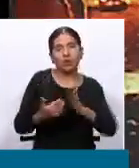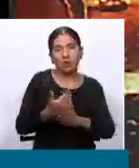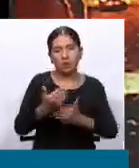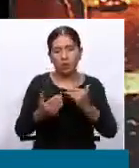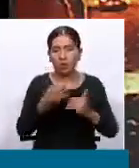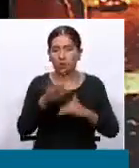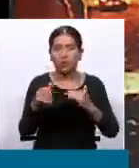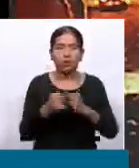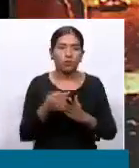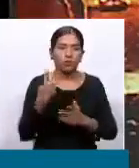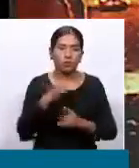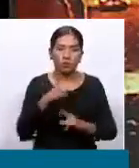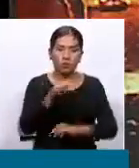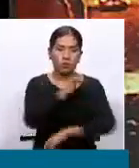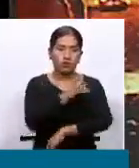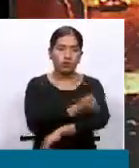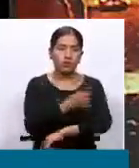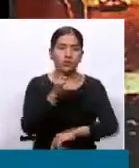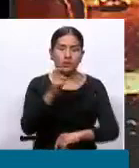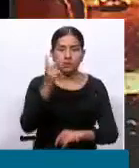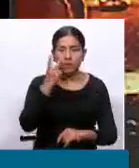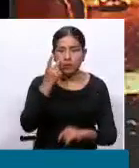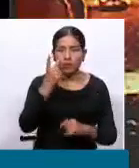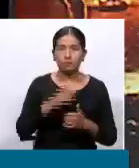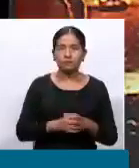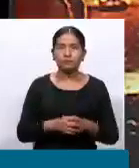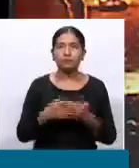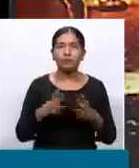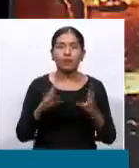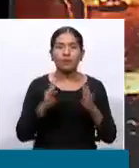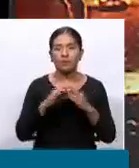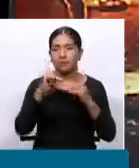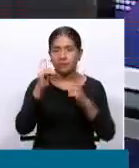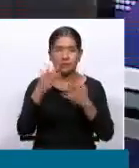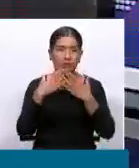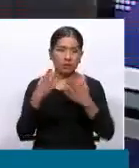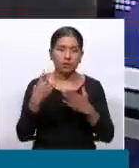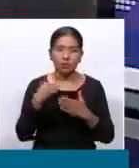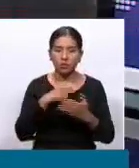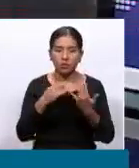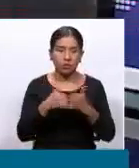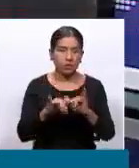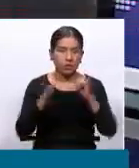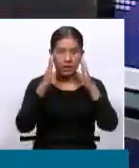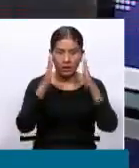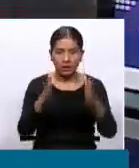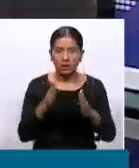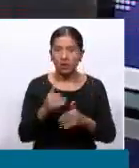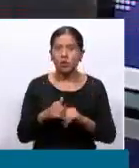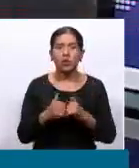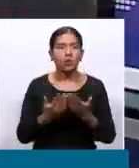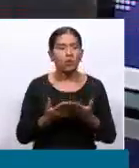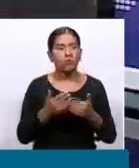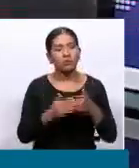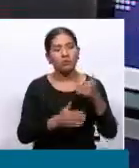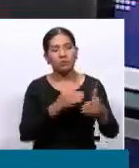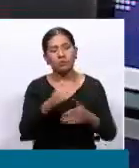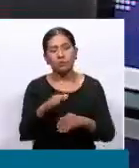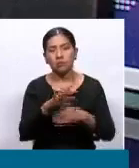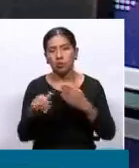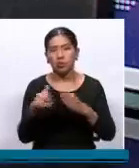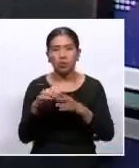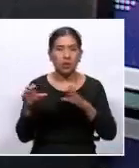de lo que uno como una autoridad debería conocer. Juan José, vamos a estar atentos a cómo se van desarrollando estos hechos,